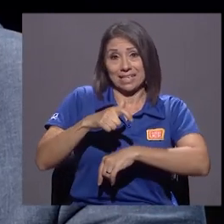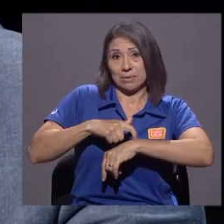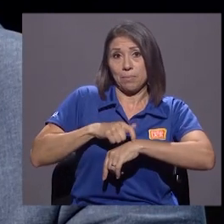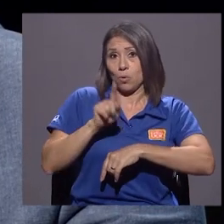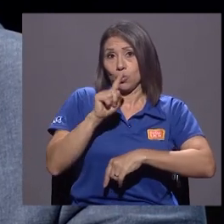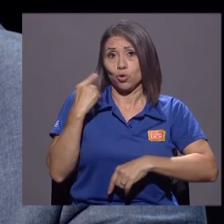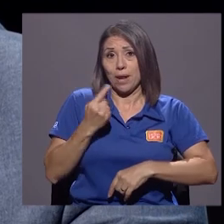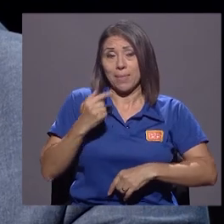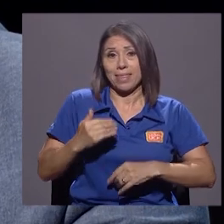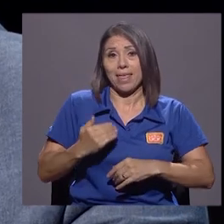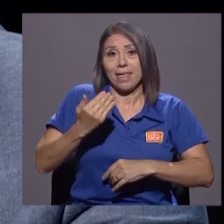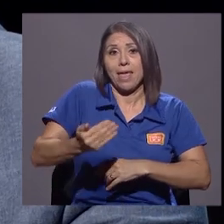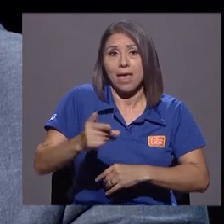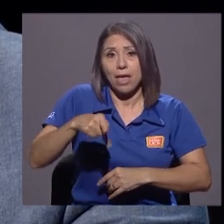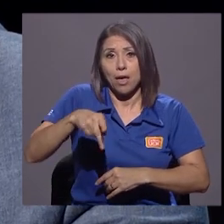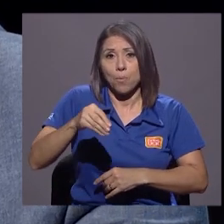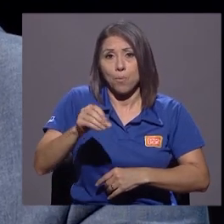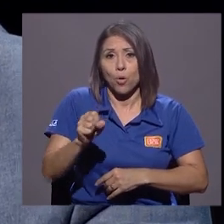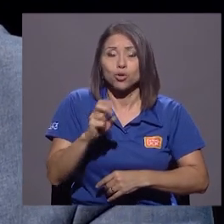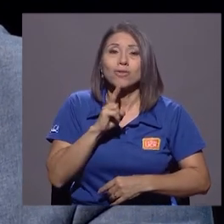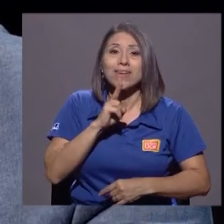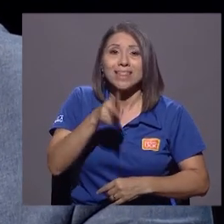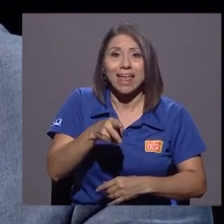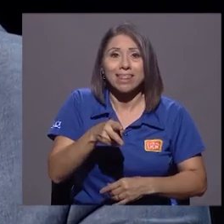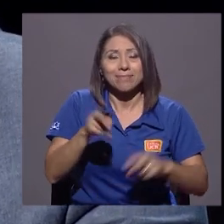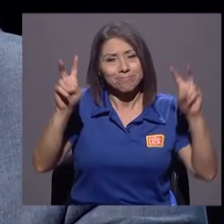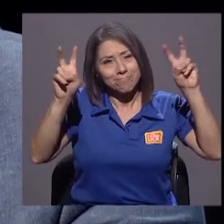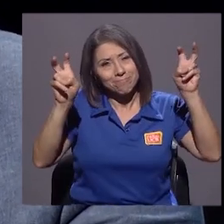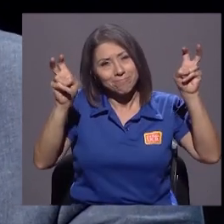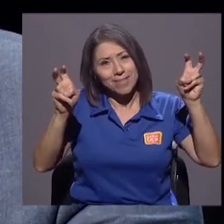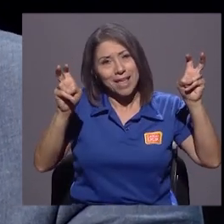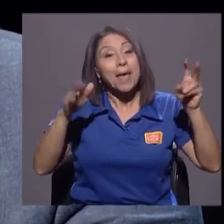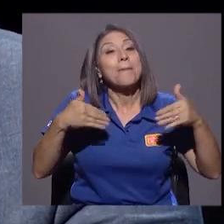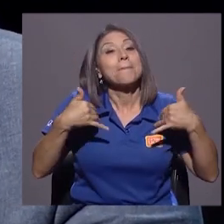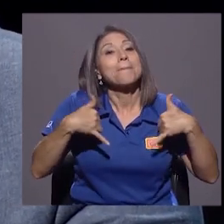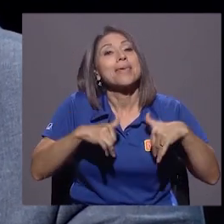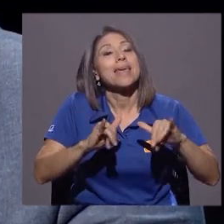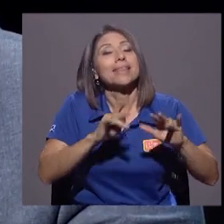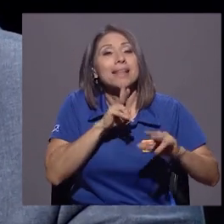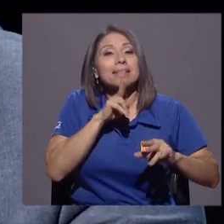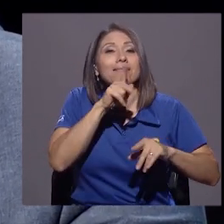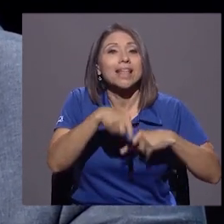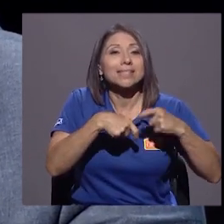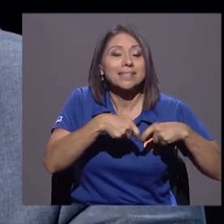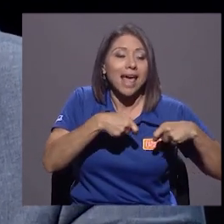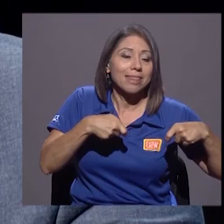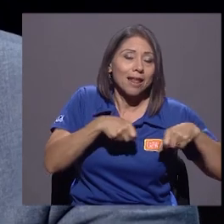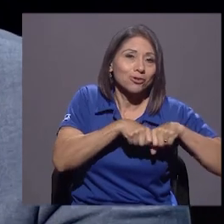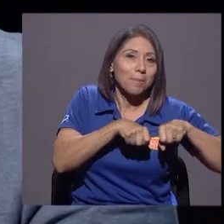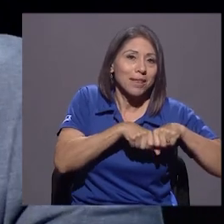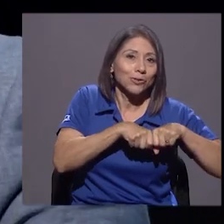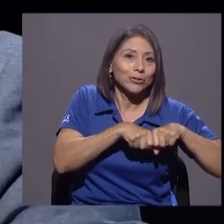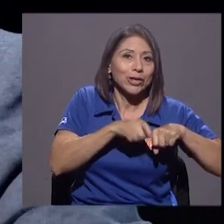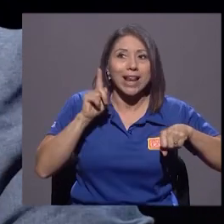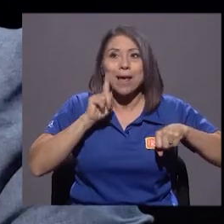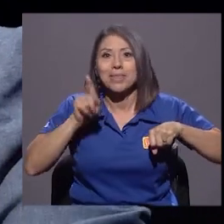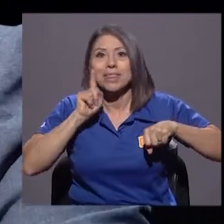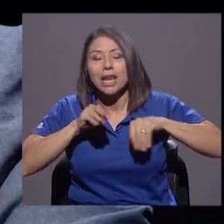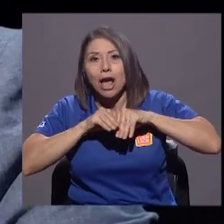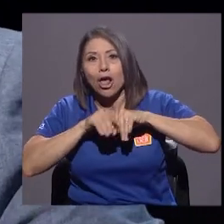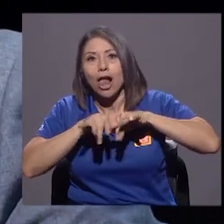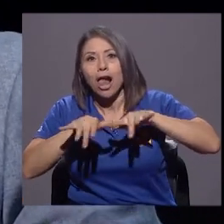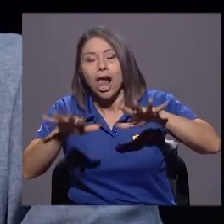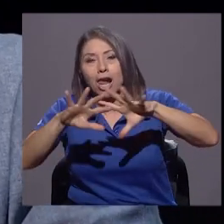de algún modo mientras la verdad se ata a los zapatos, la mentira le dio vuelta al mundo. Entonces, ¿cómo poder lograr